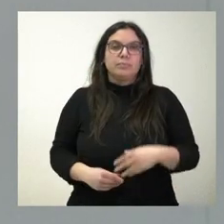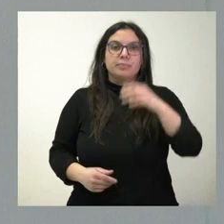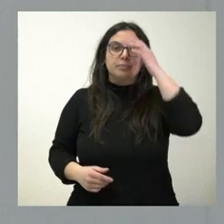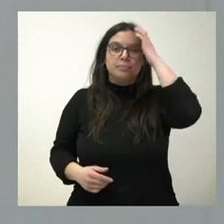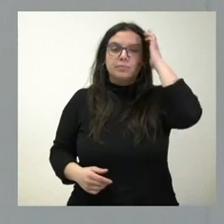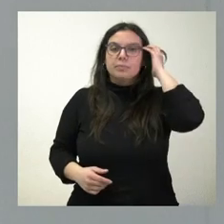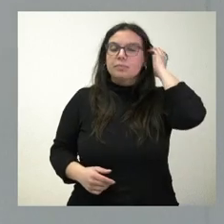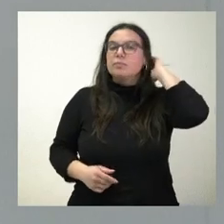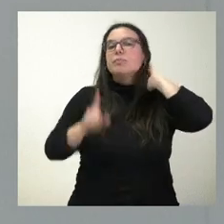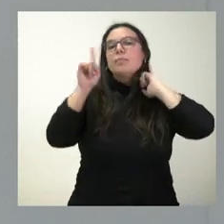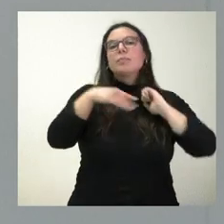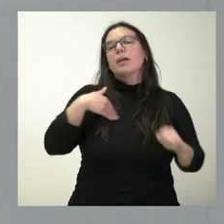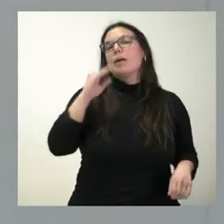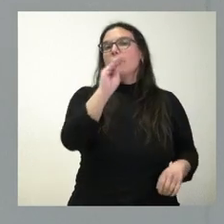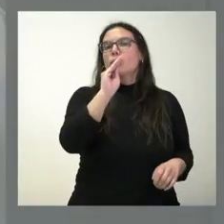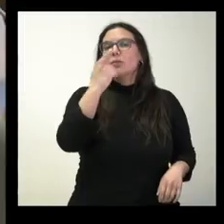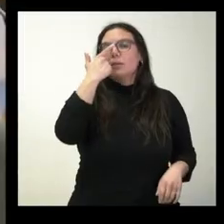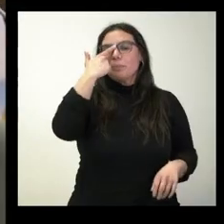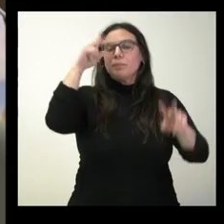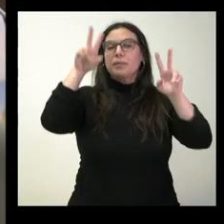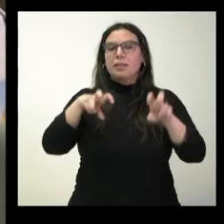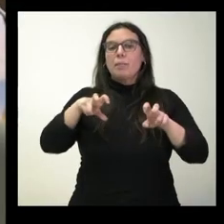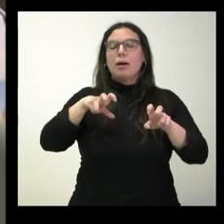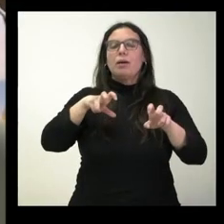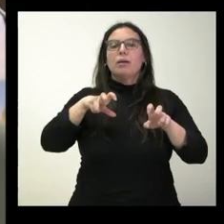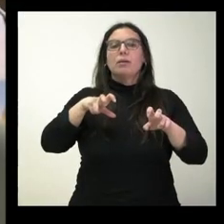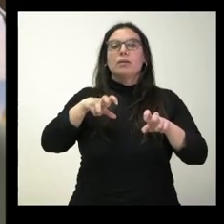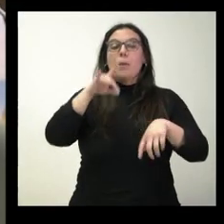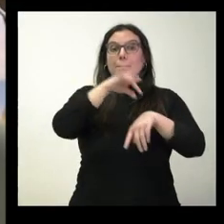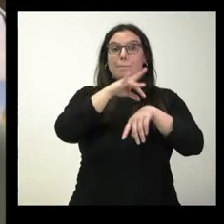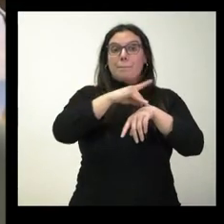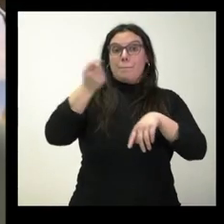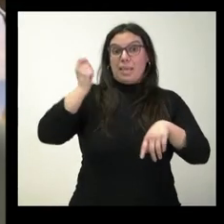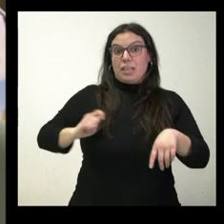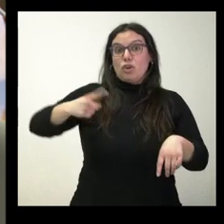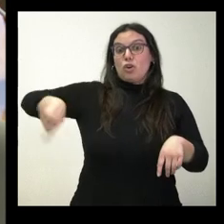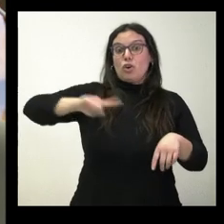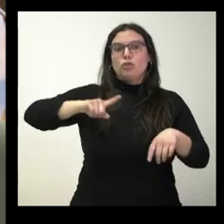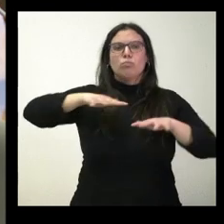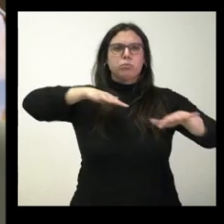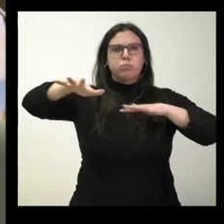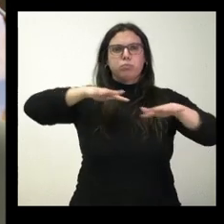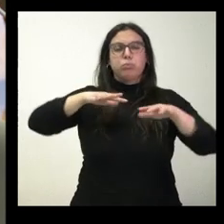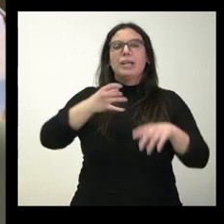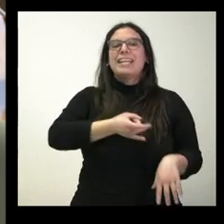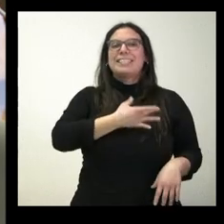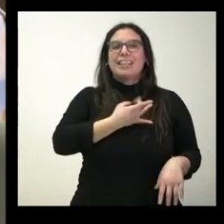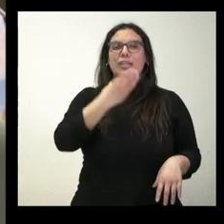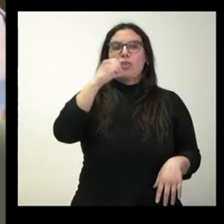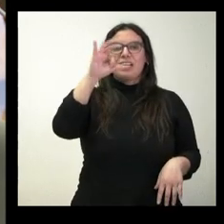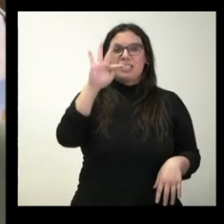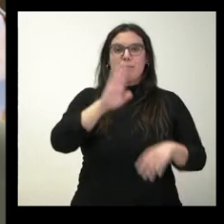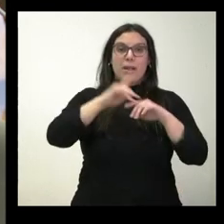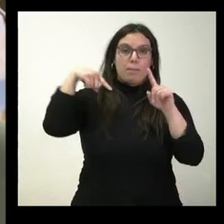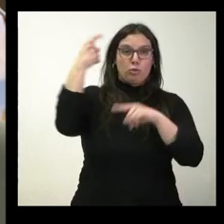También quería preguntarle sobre la movilización que han convocado los médicos desde el sindicato CSIF la próxima semana.